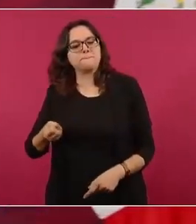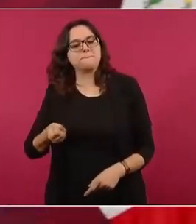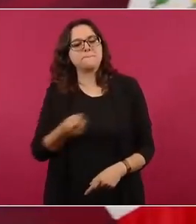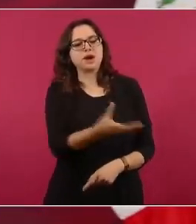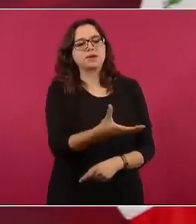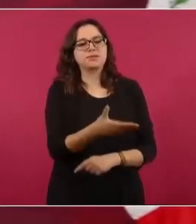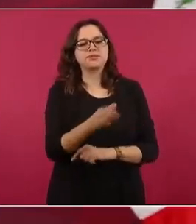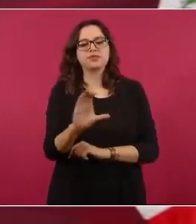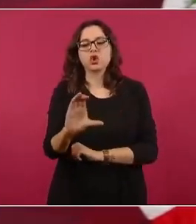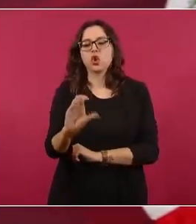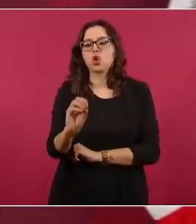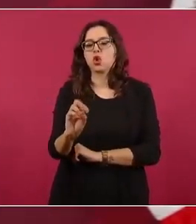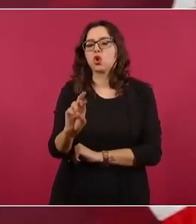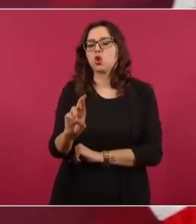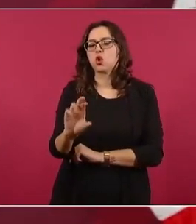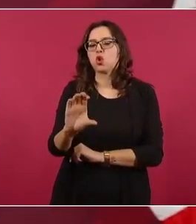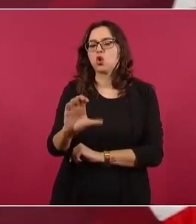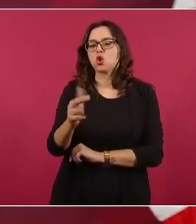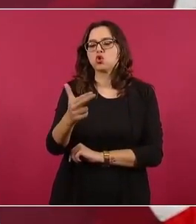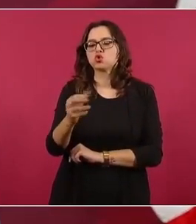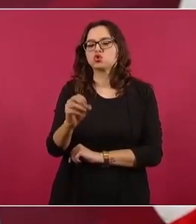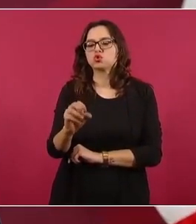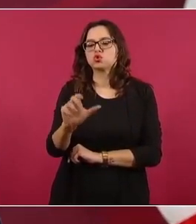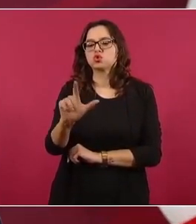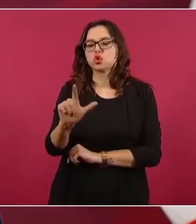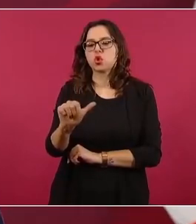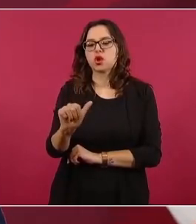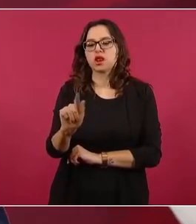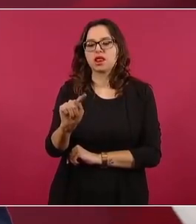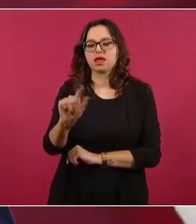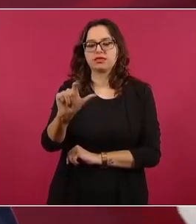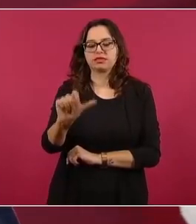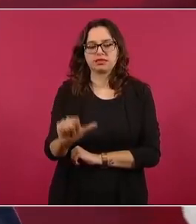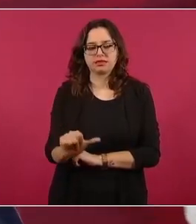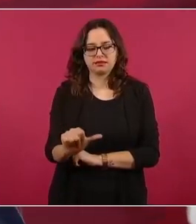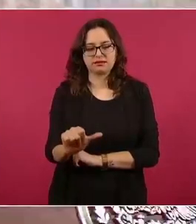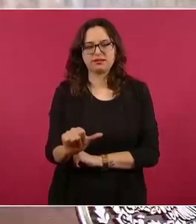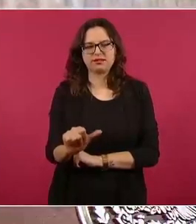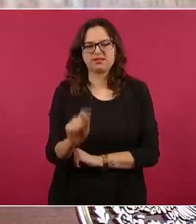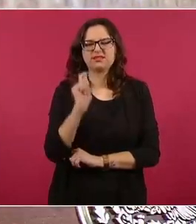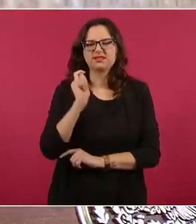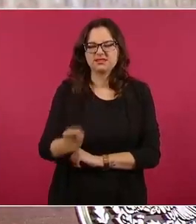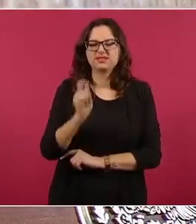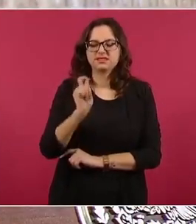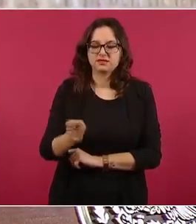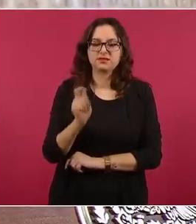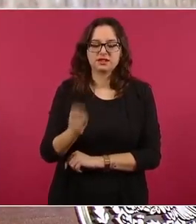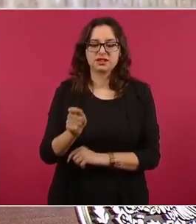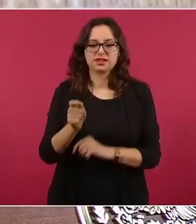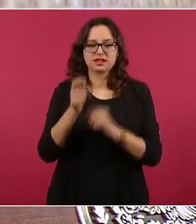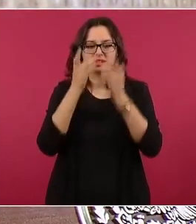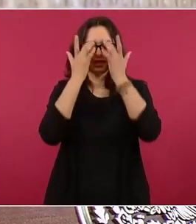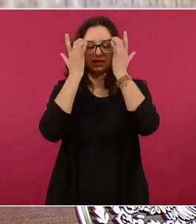nuestros adversarios de manera despectiva. Sí. Sí.